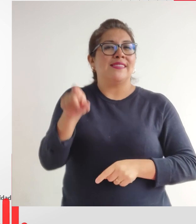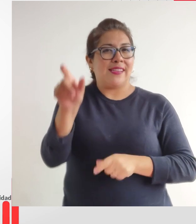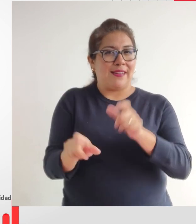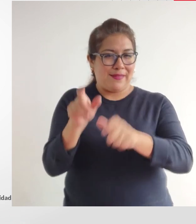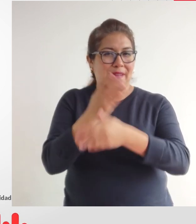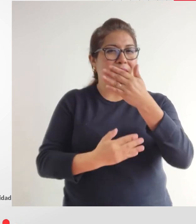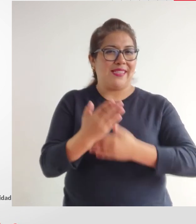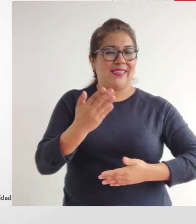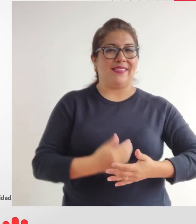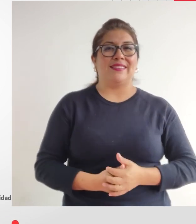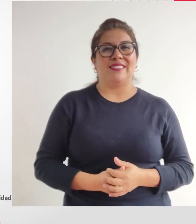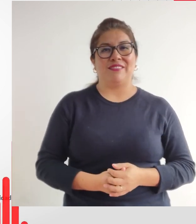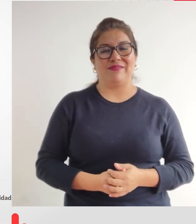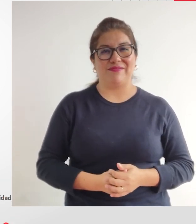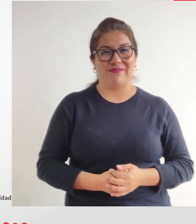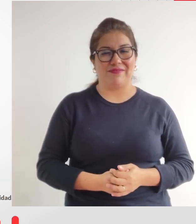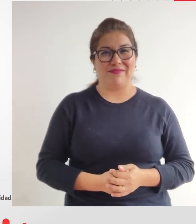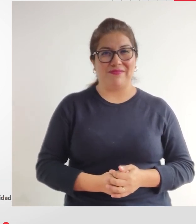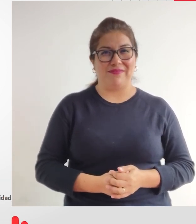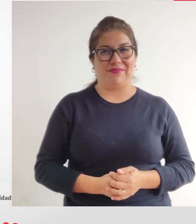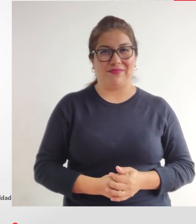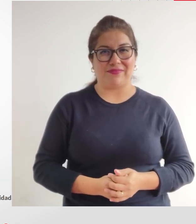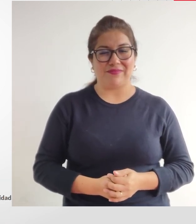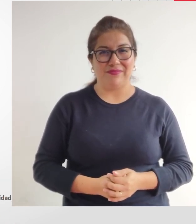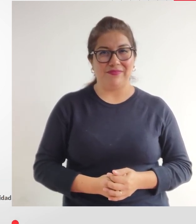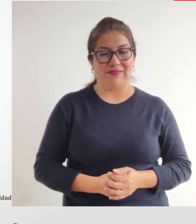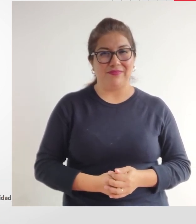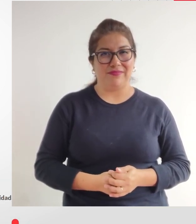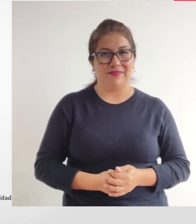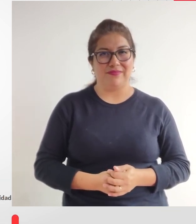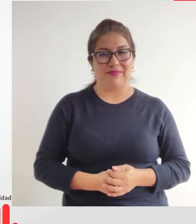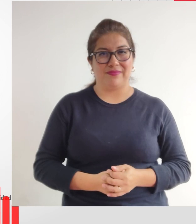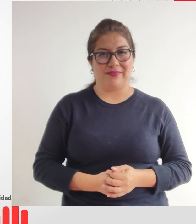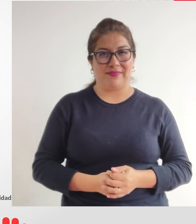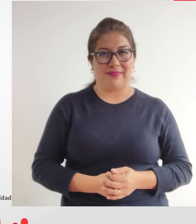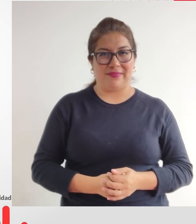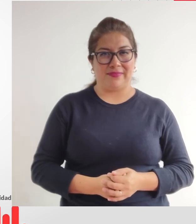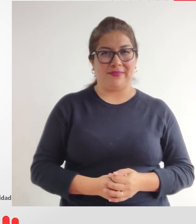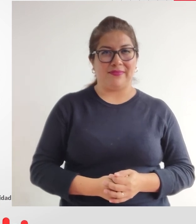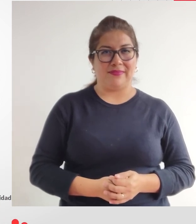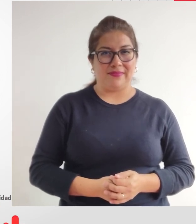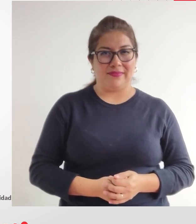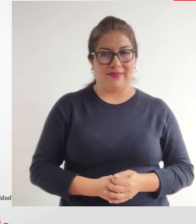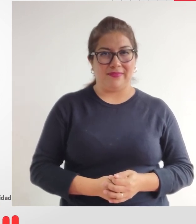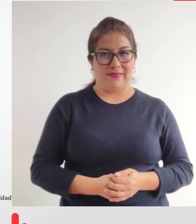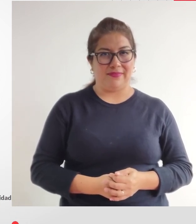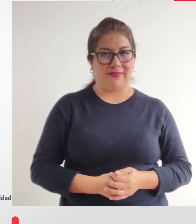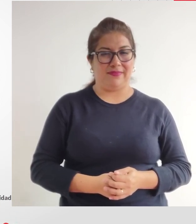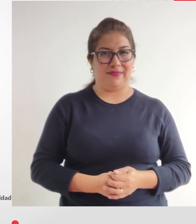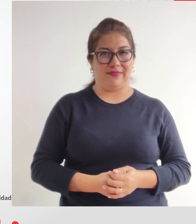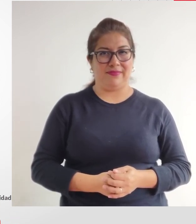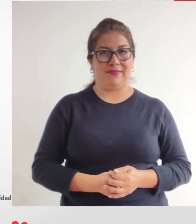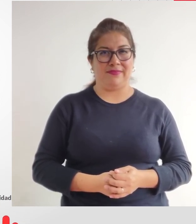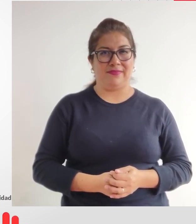necesidades de cada persona con discapacidad. Bicentenario del Perú 2024 Siempre con el pueblo